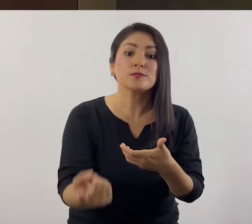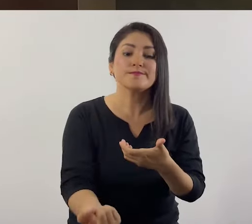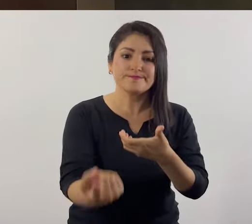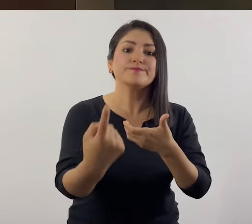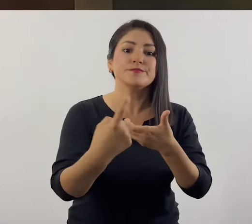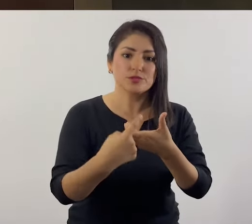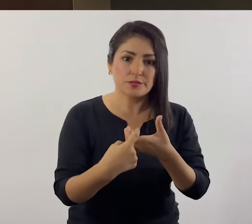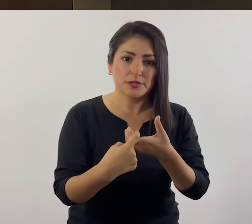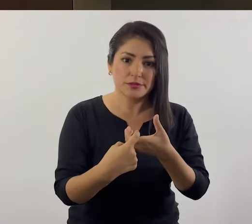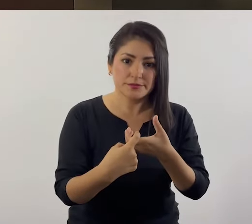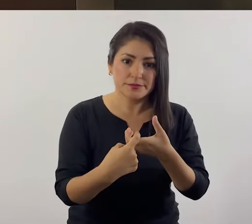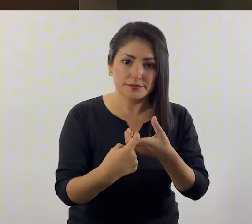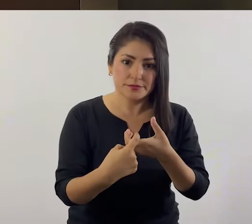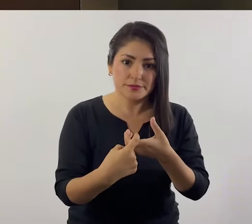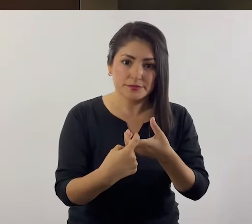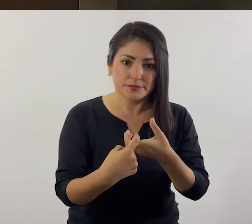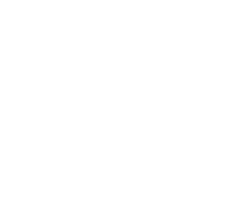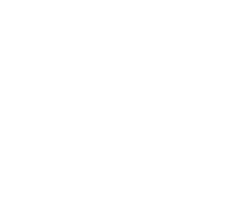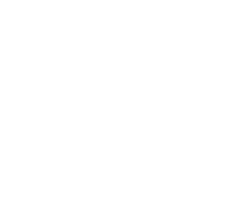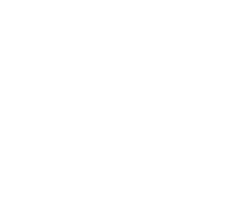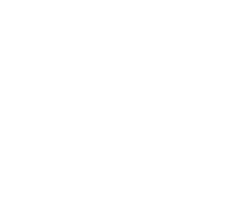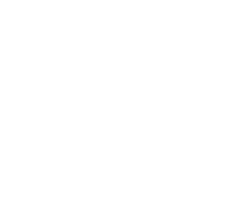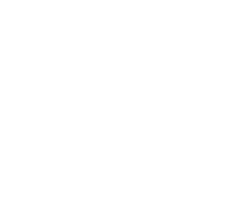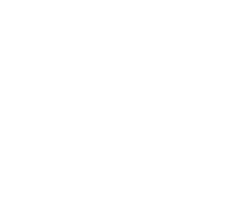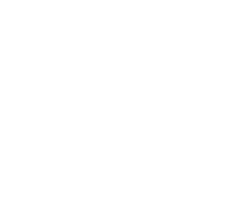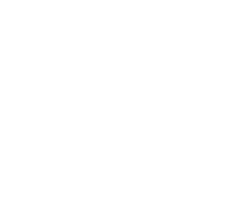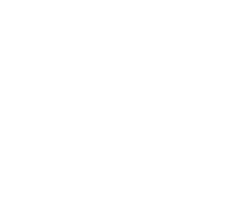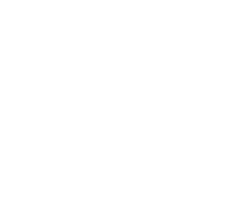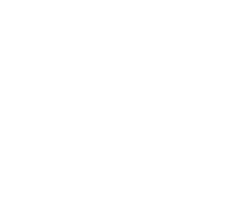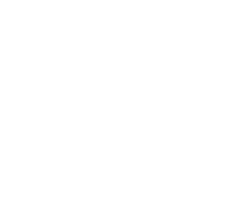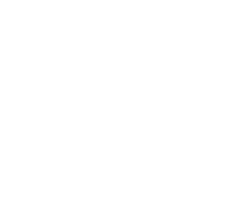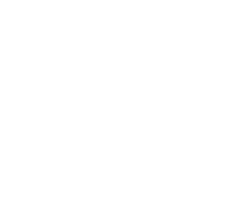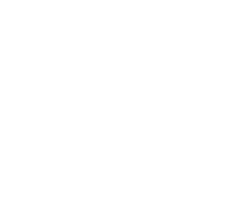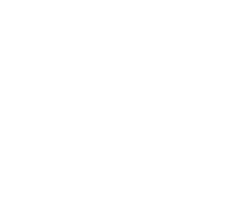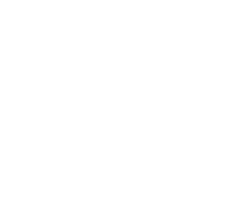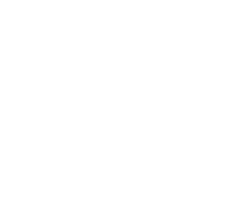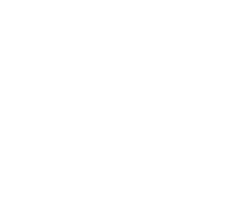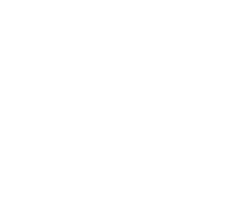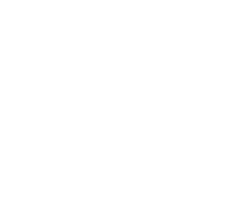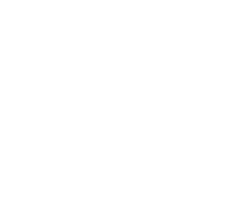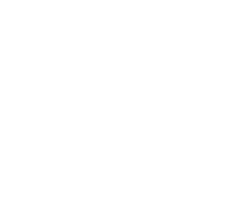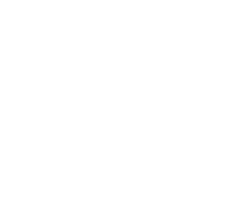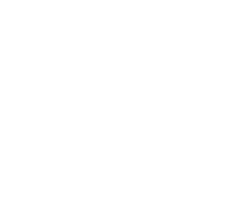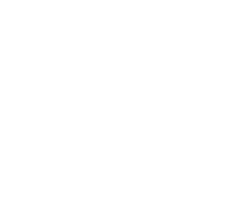¡Súmate tú también! Ponle ponche y ganamos todos Perú. Gobierno del Perú.